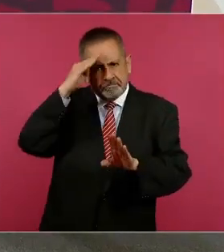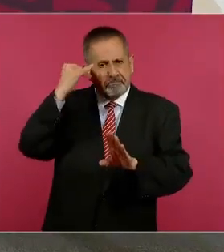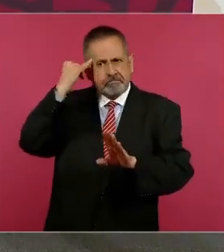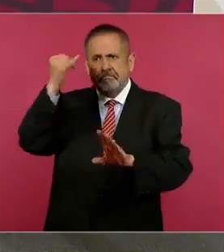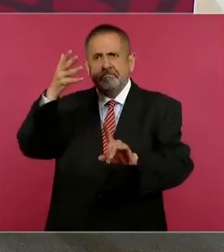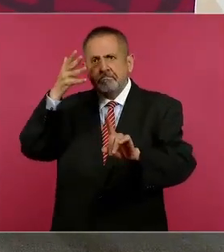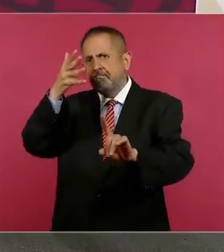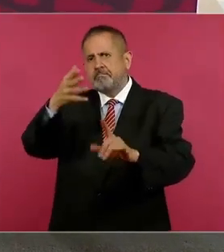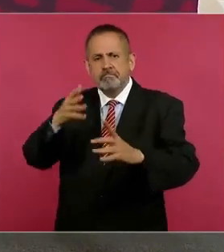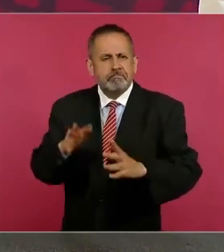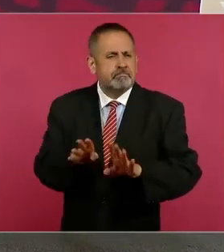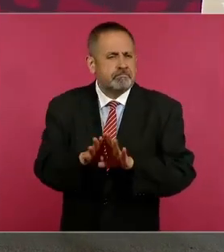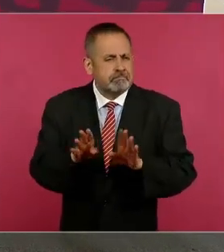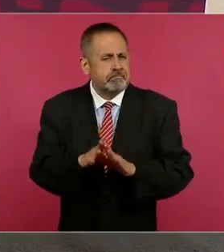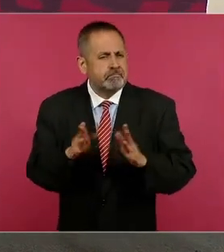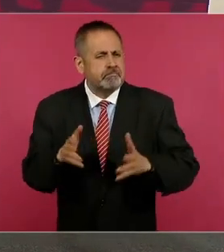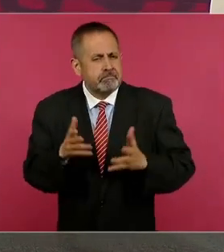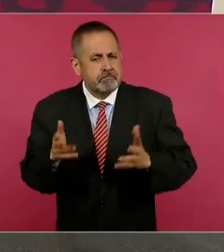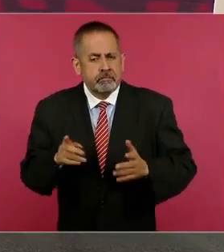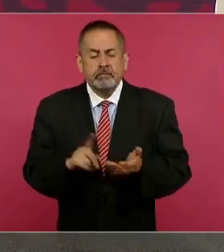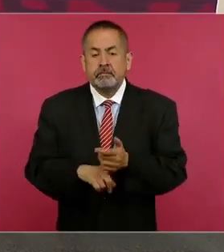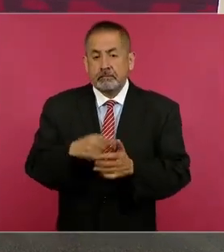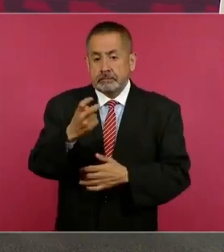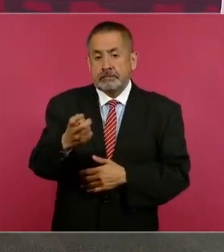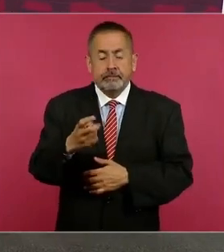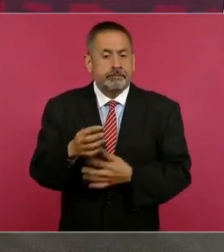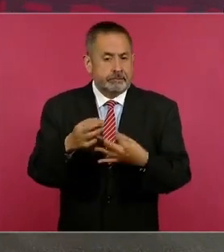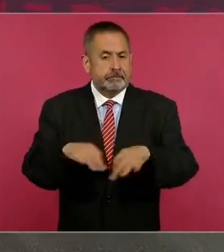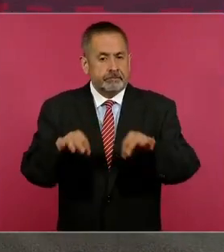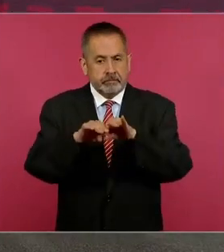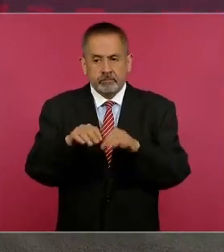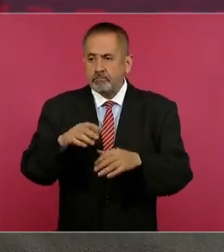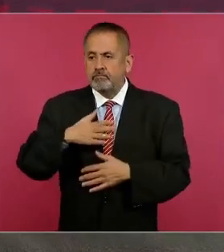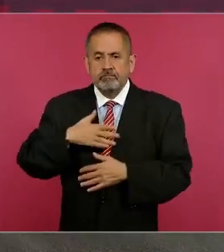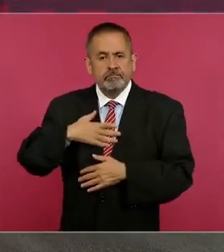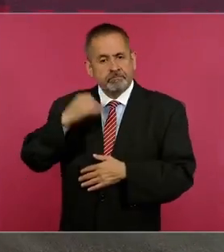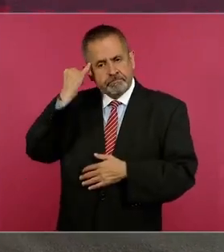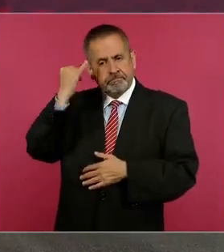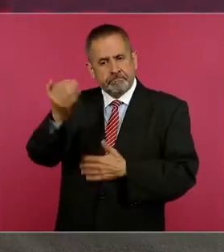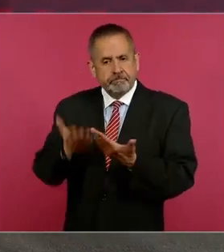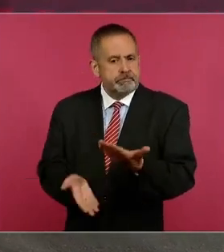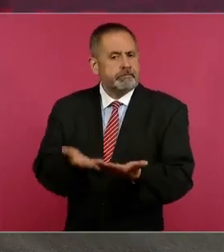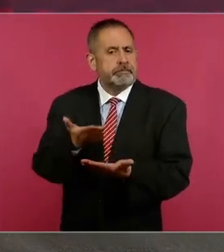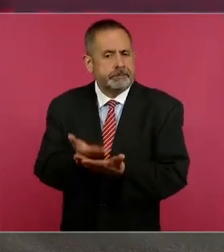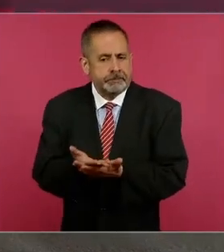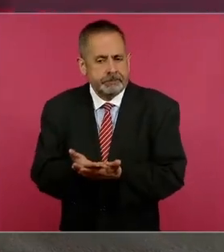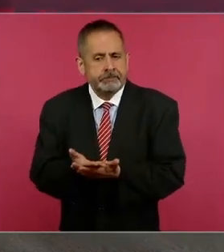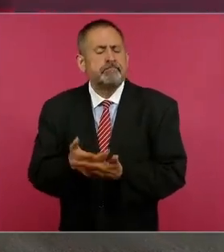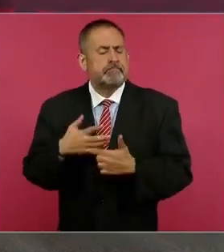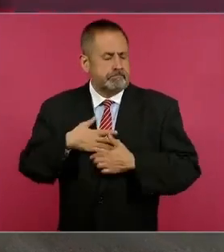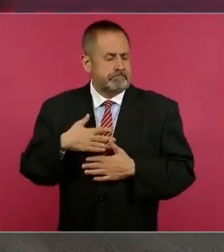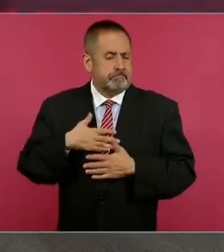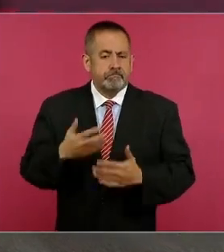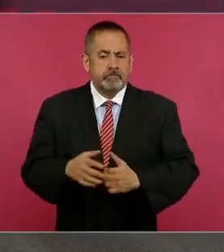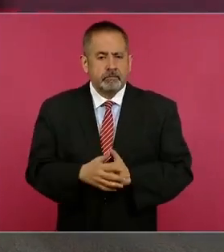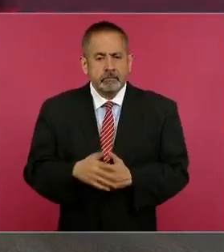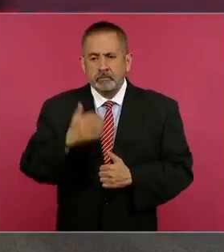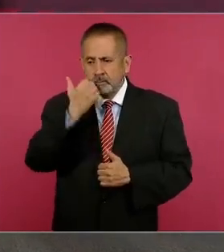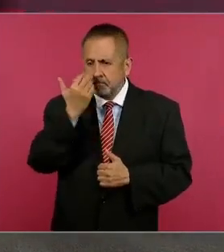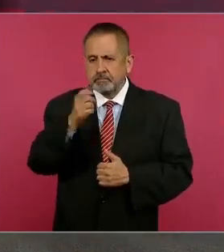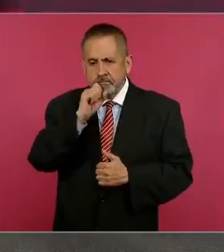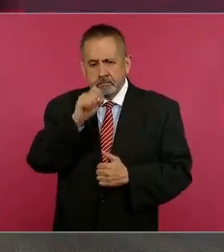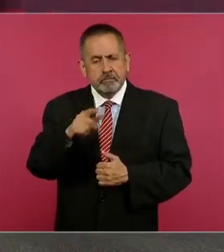situación y tenemos una propuesta que queremos